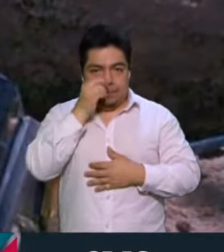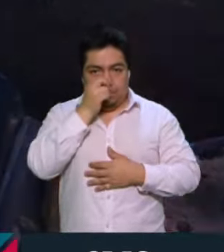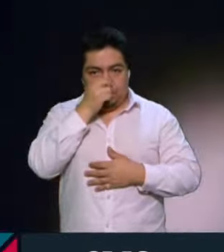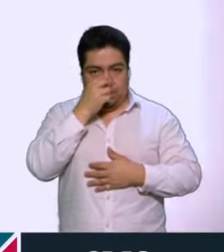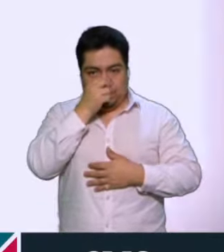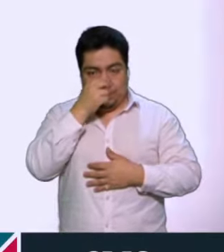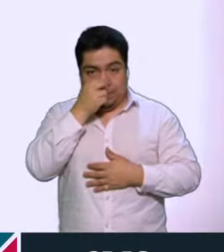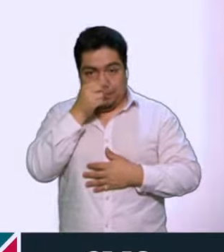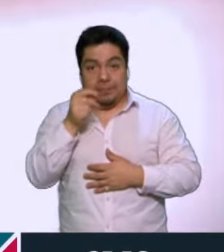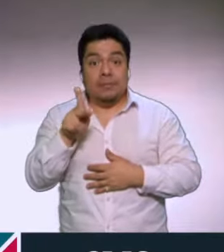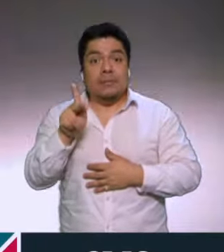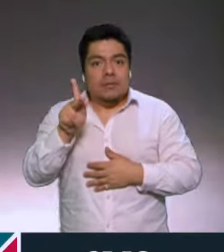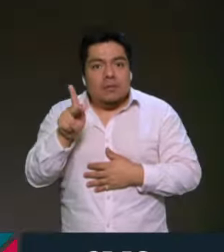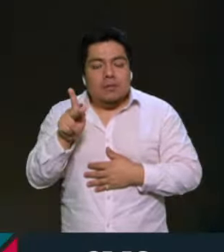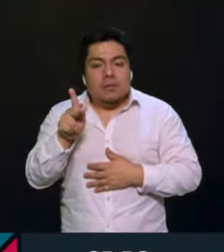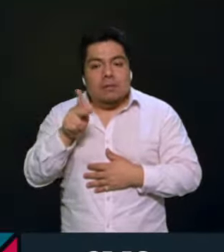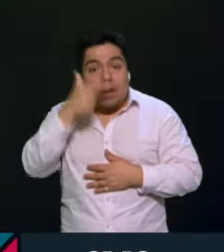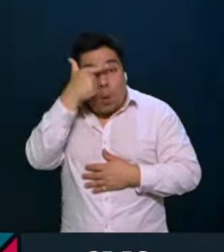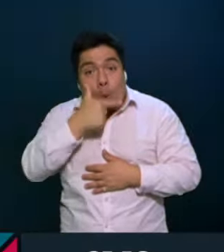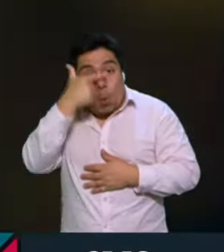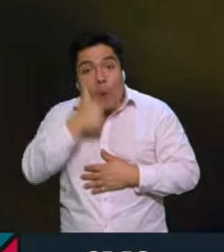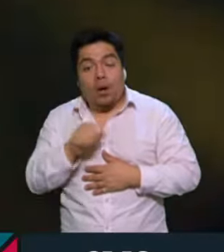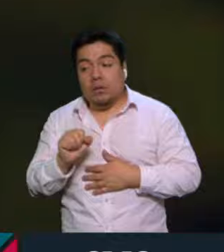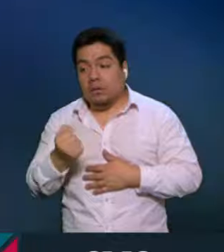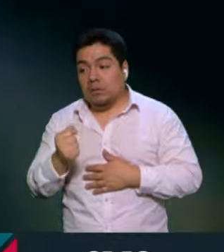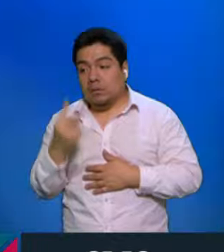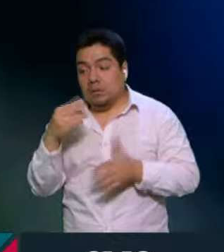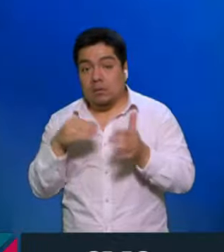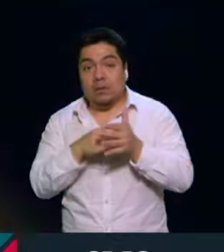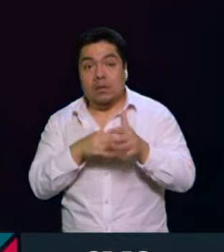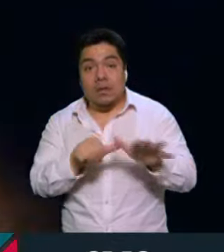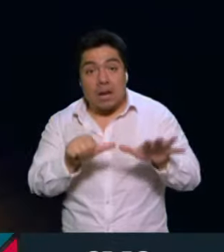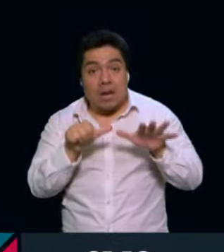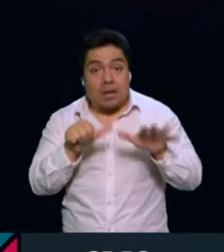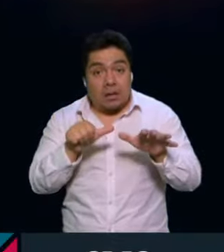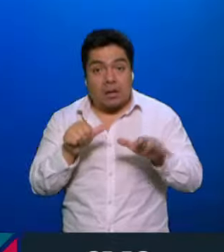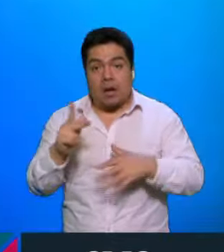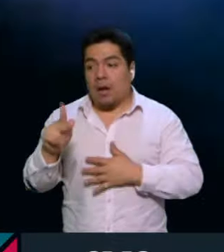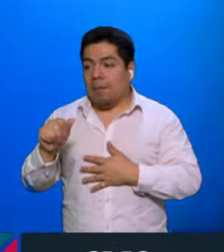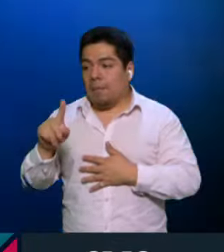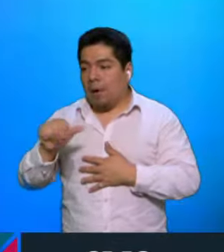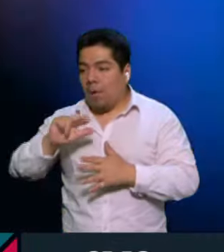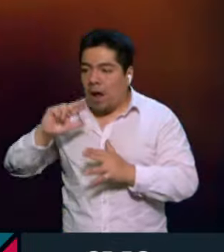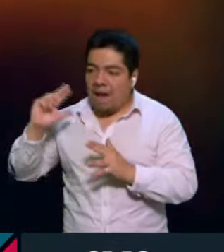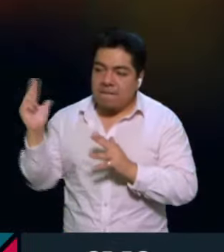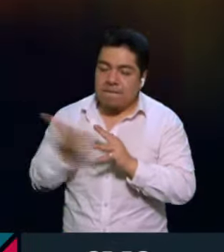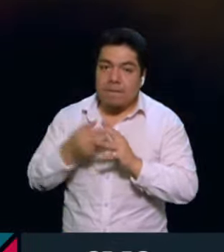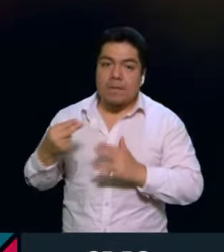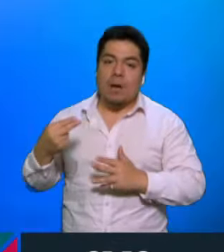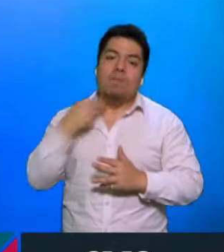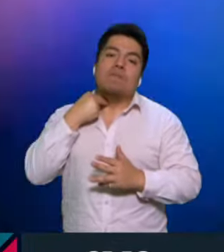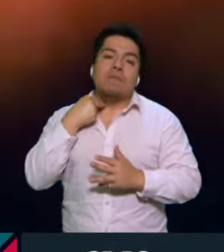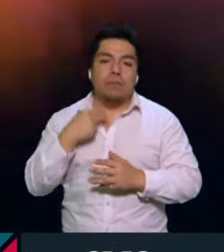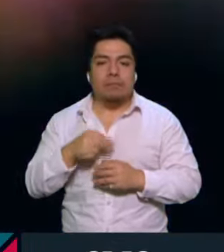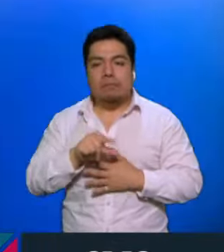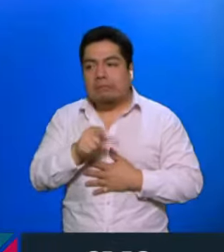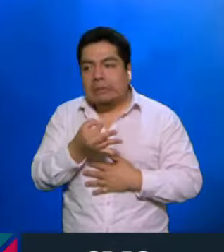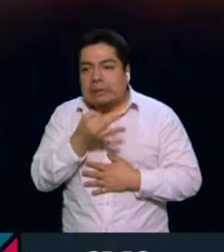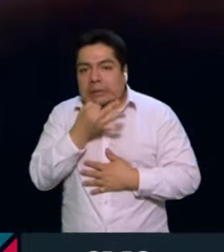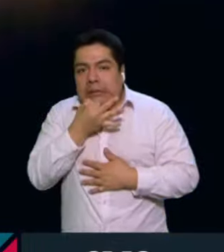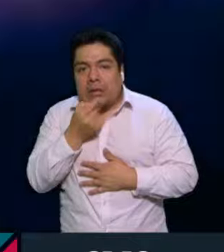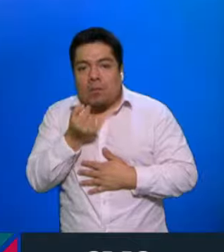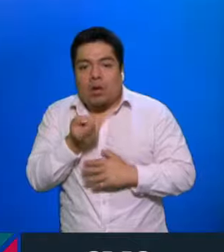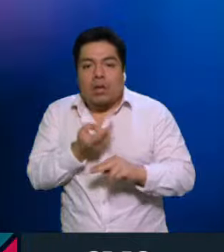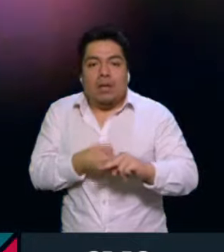Sin embargo, una noche de septiembre de 2016, a Paola se le arrebató la vida, tan solo unos minutos después de